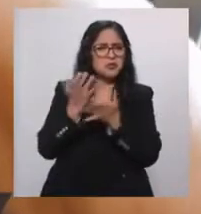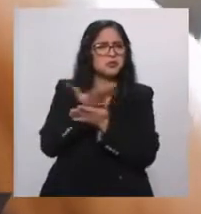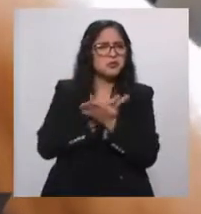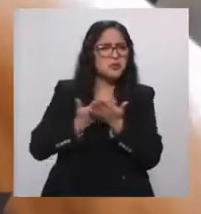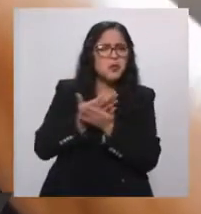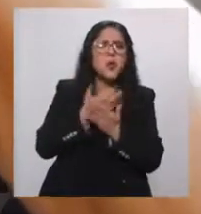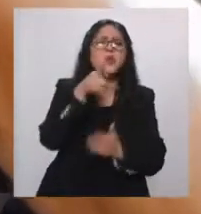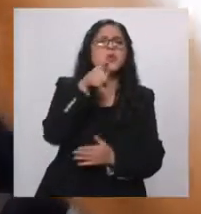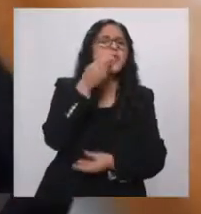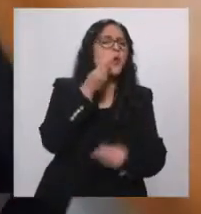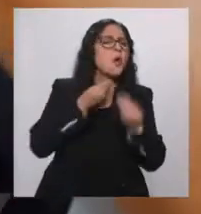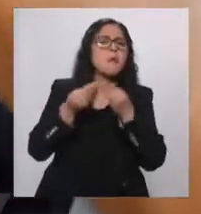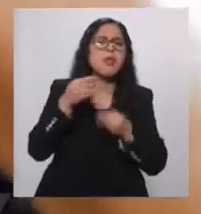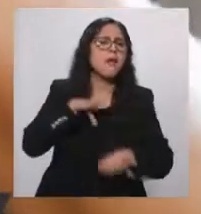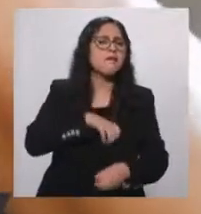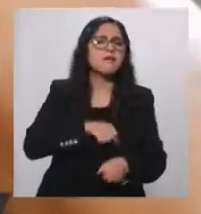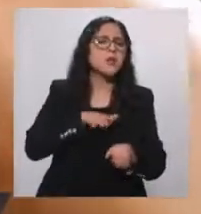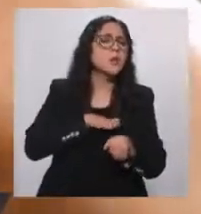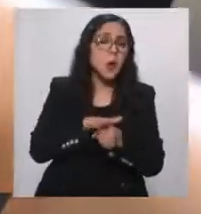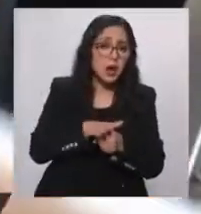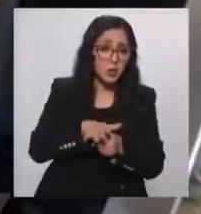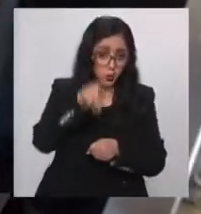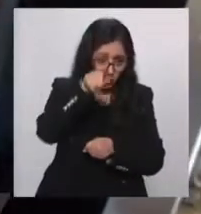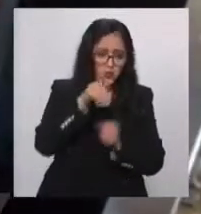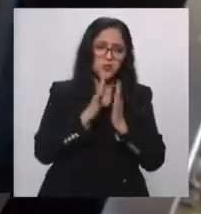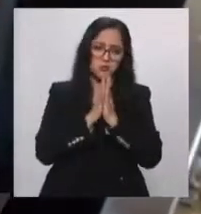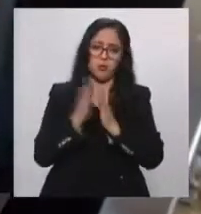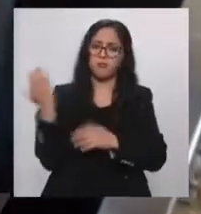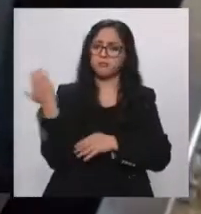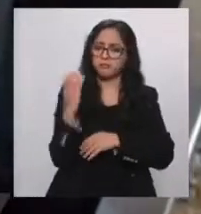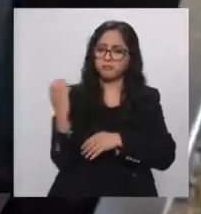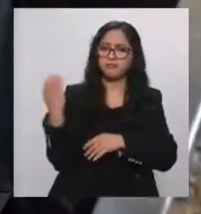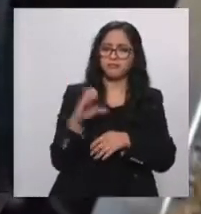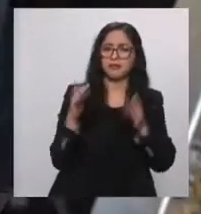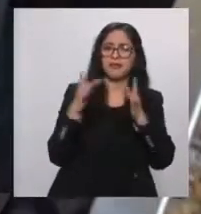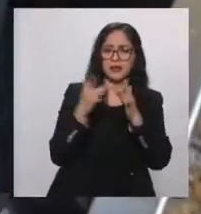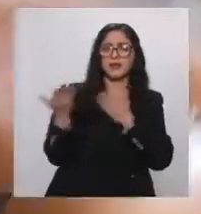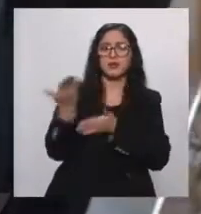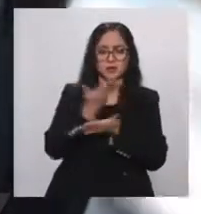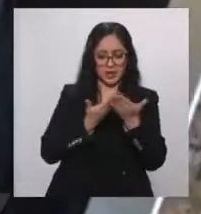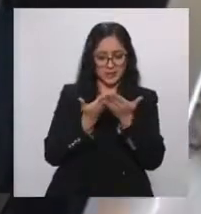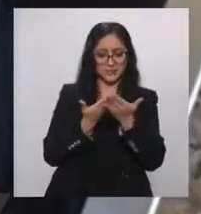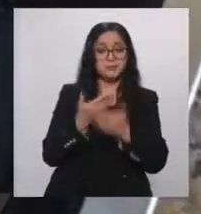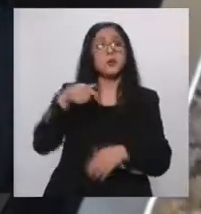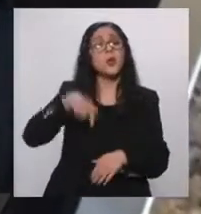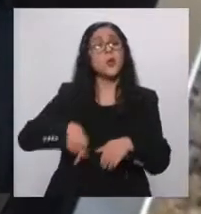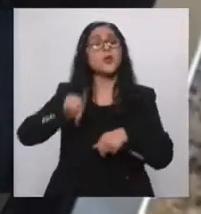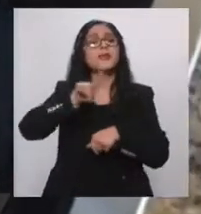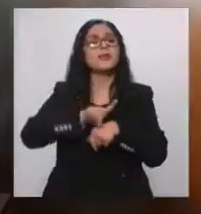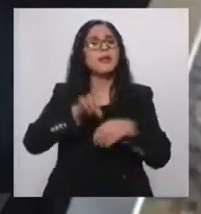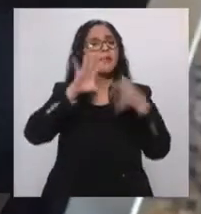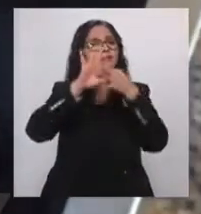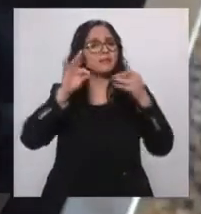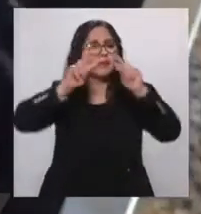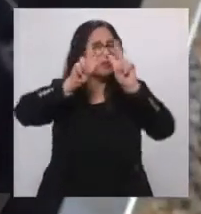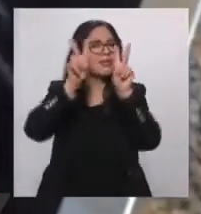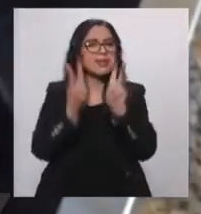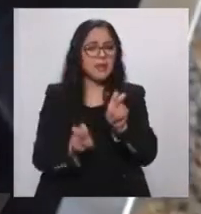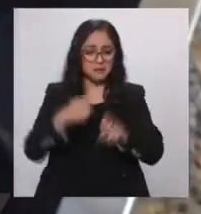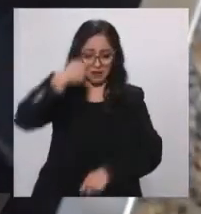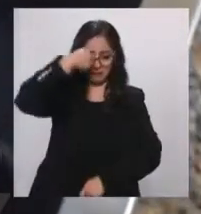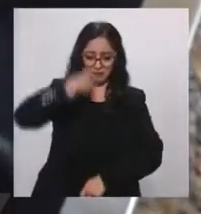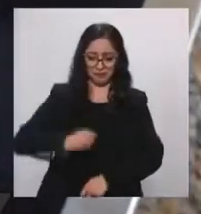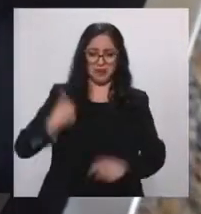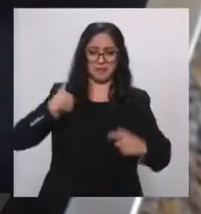Compártalo y coméntelo a través de nuestras redes sociales porque hoy vamos a conocer aquí en Somos lo que comemos, más de sus características,